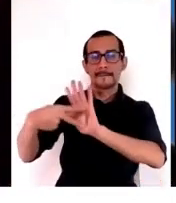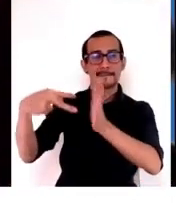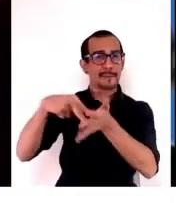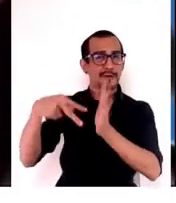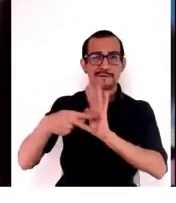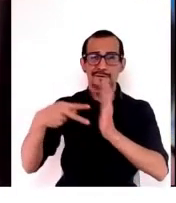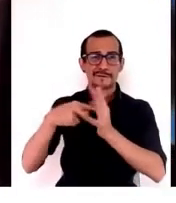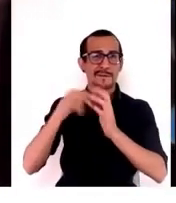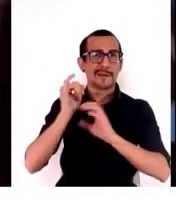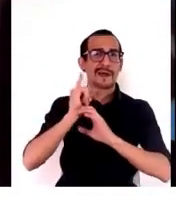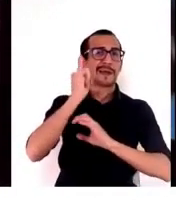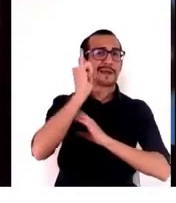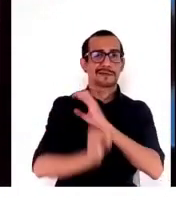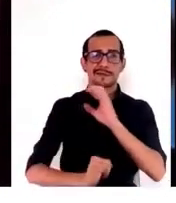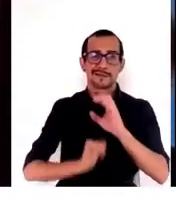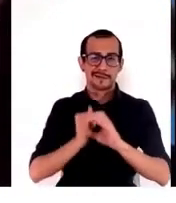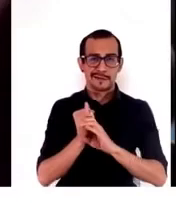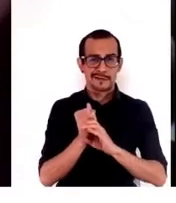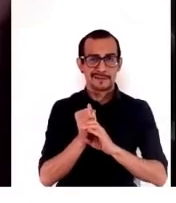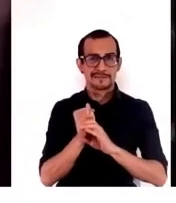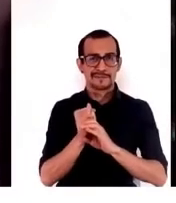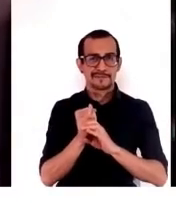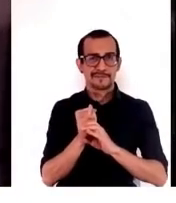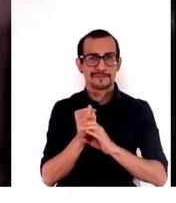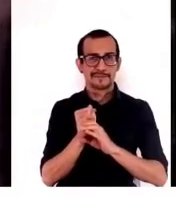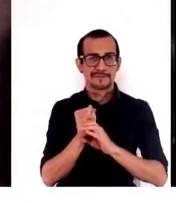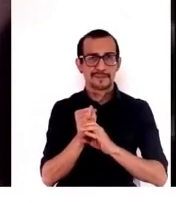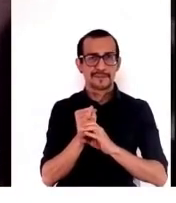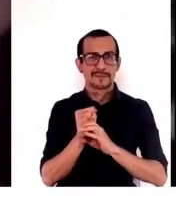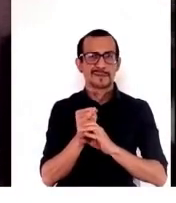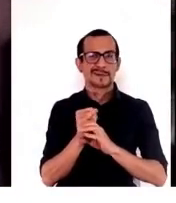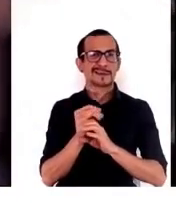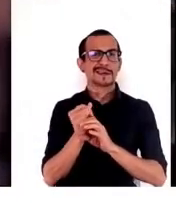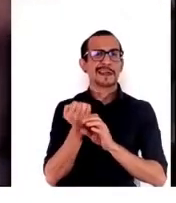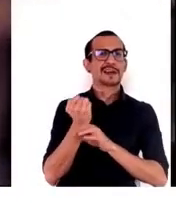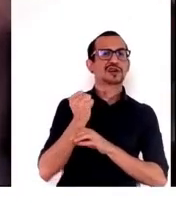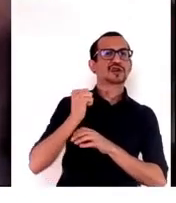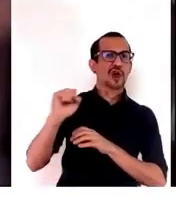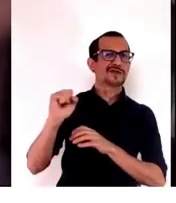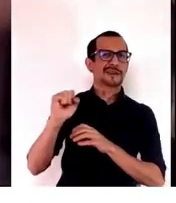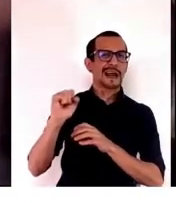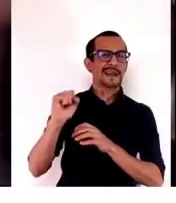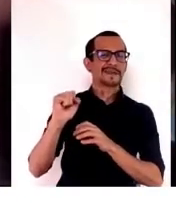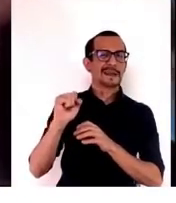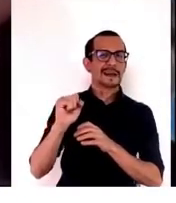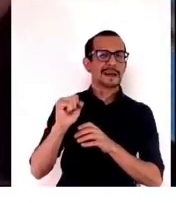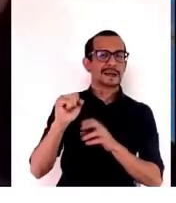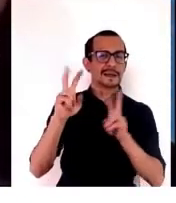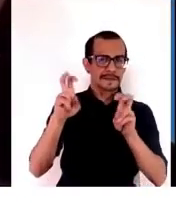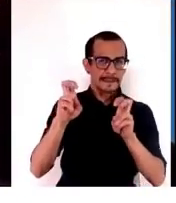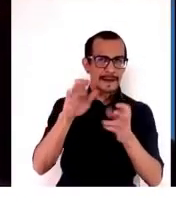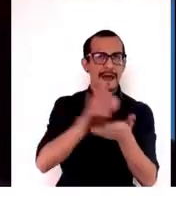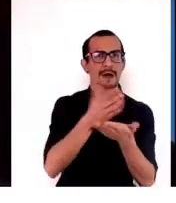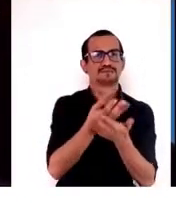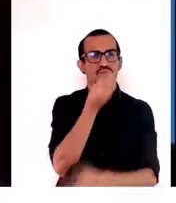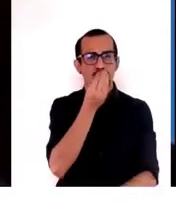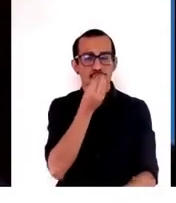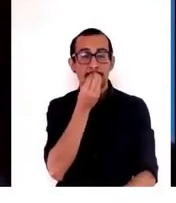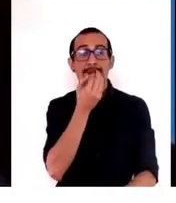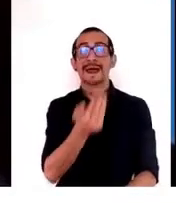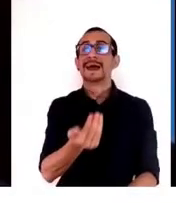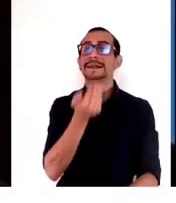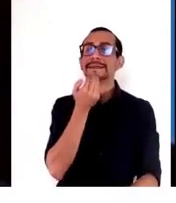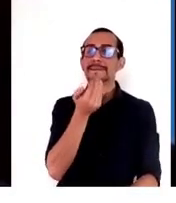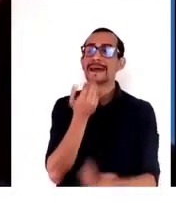términos de pobreza, en términos de malnutrición también. Tenemos que fortalecer la